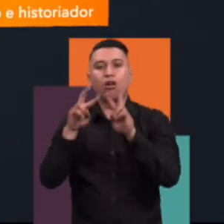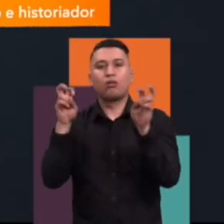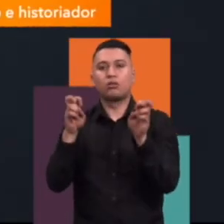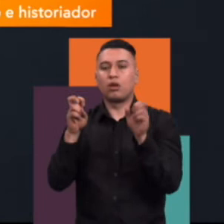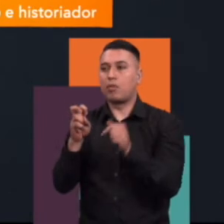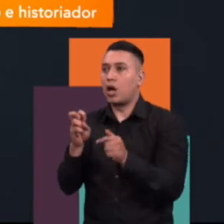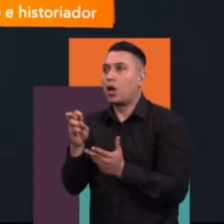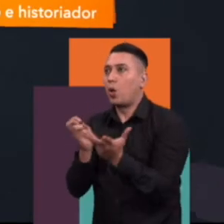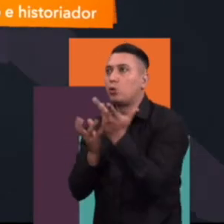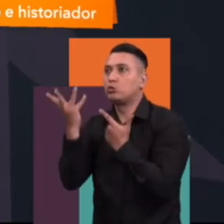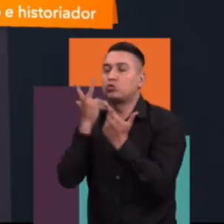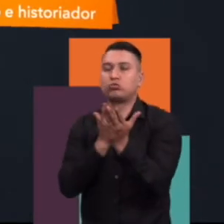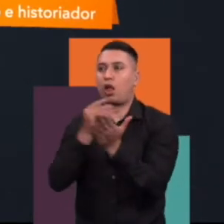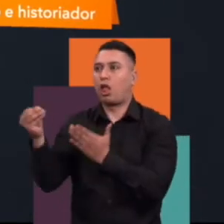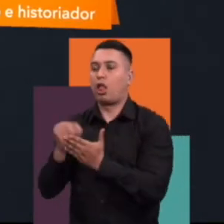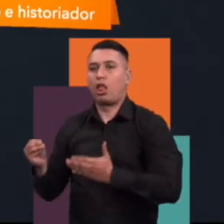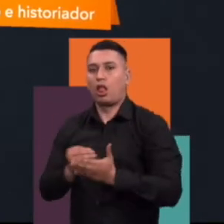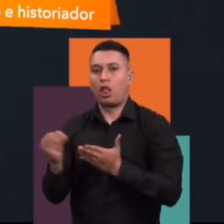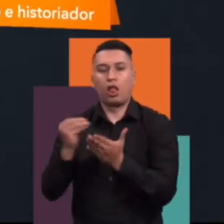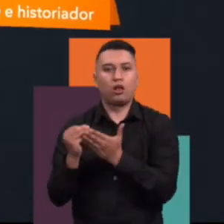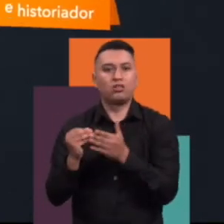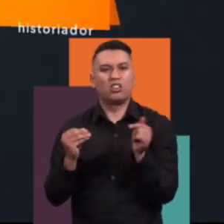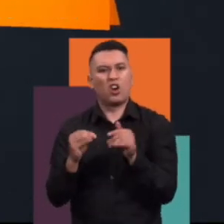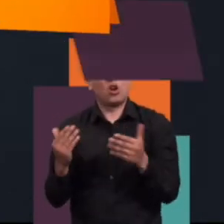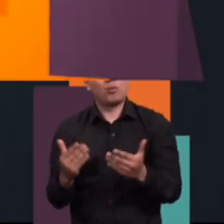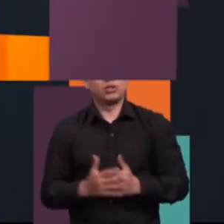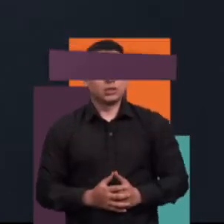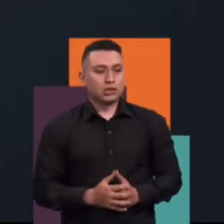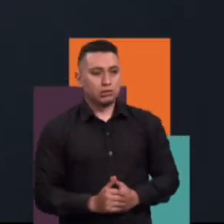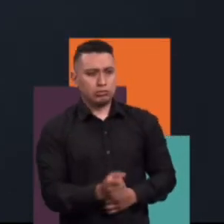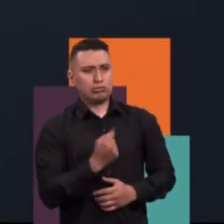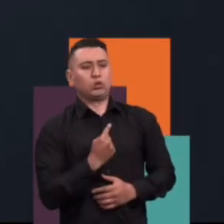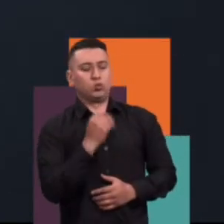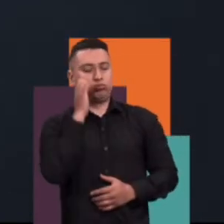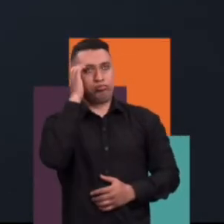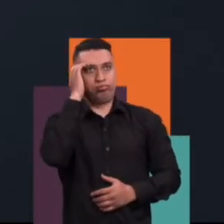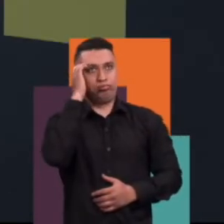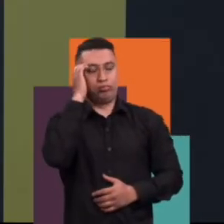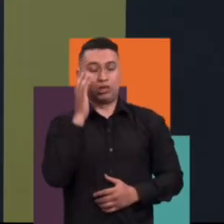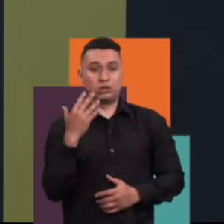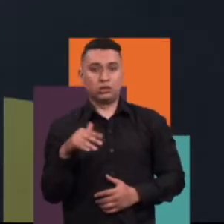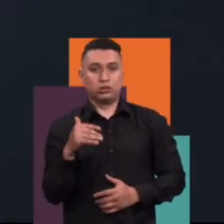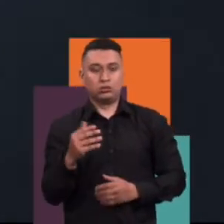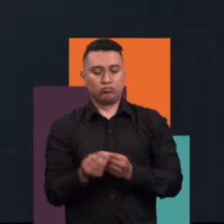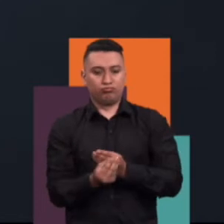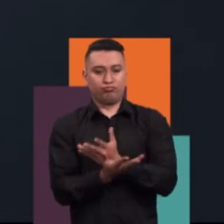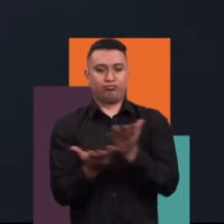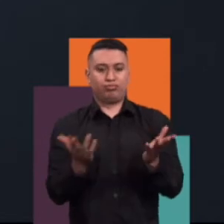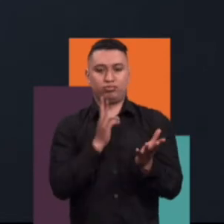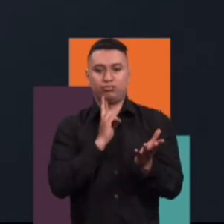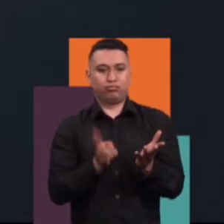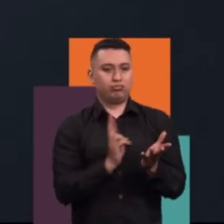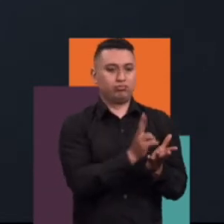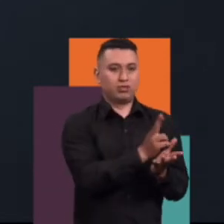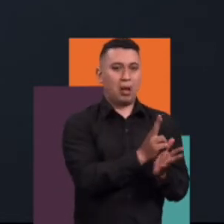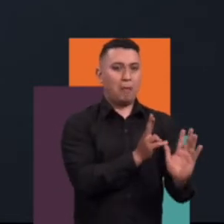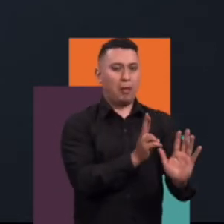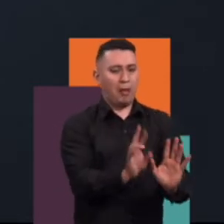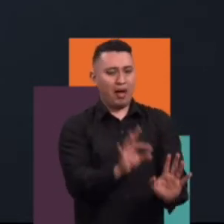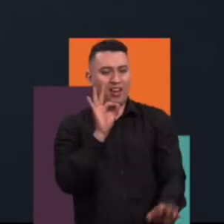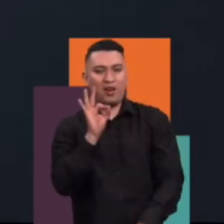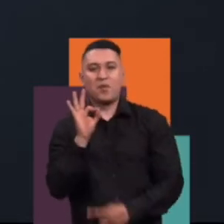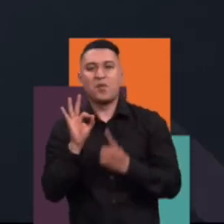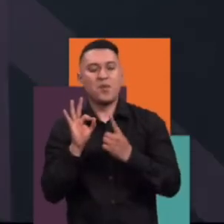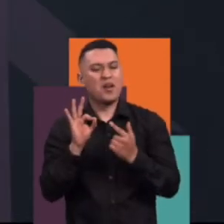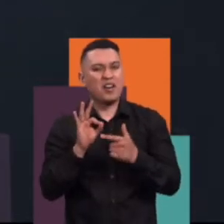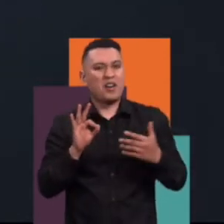Es que tiene como tantas patas ese punto de vista. Yo quería simplemente fijarlo desde